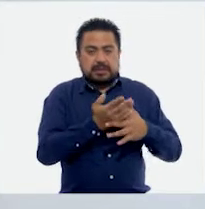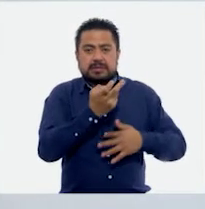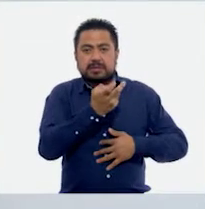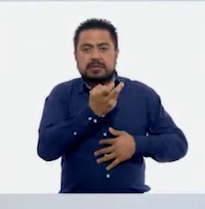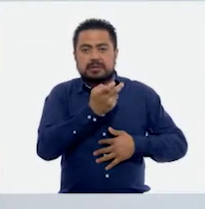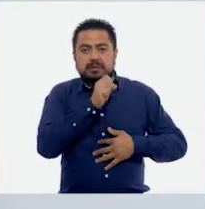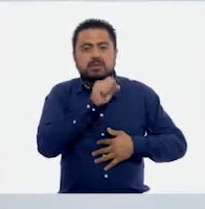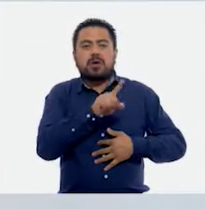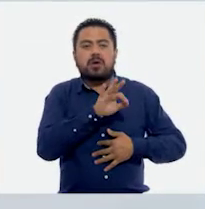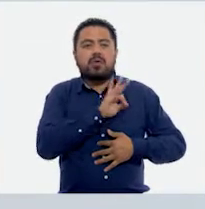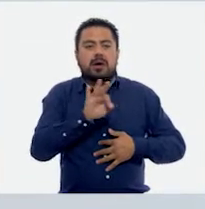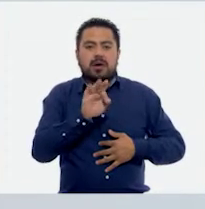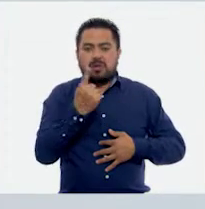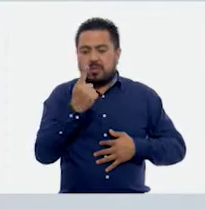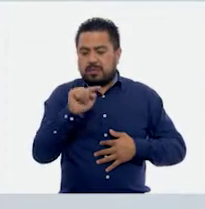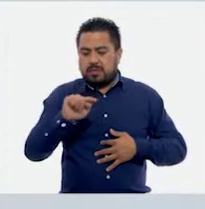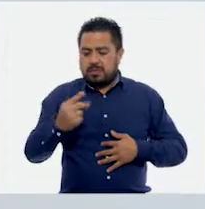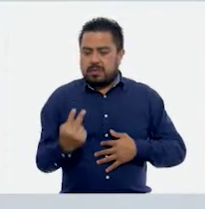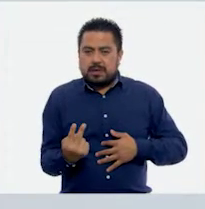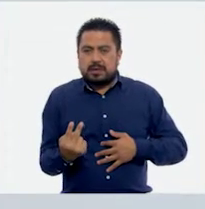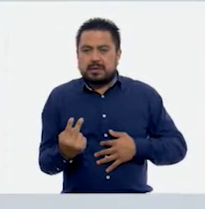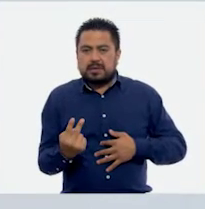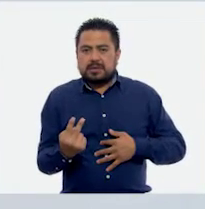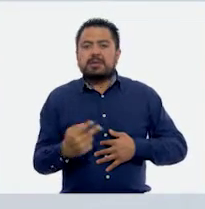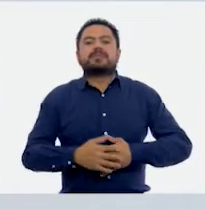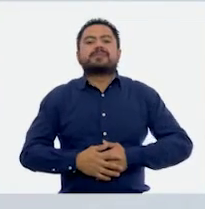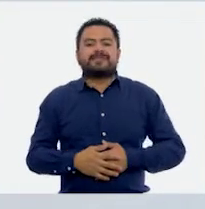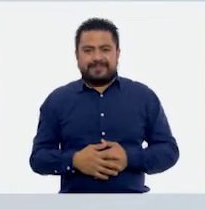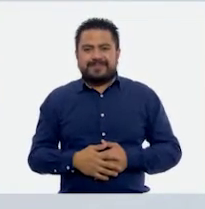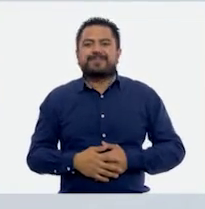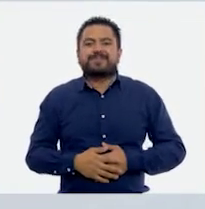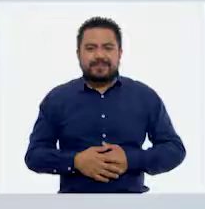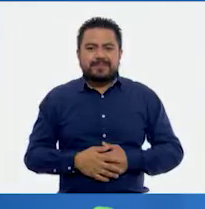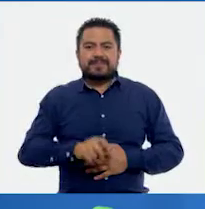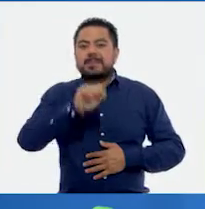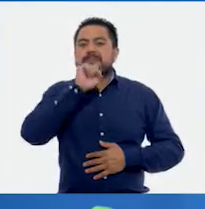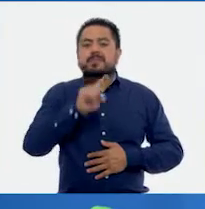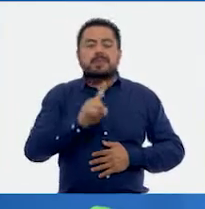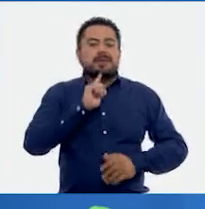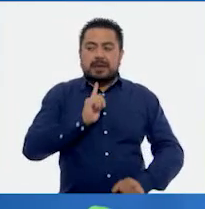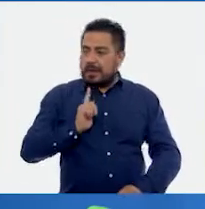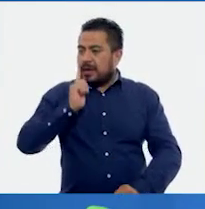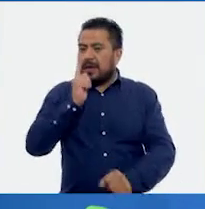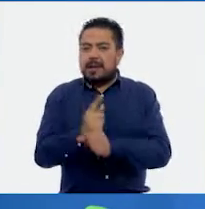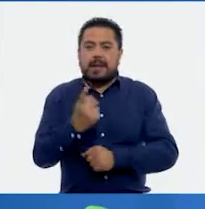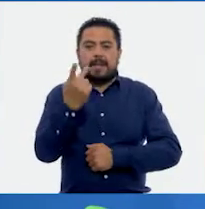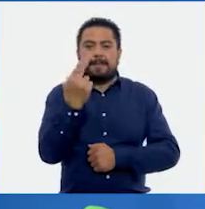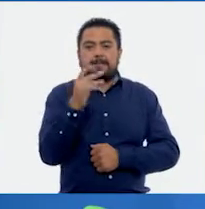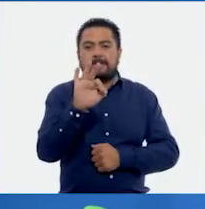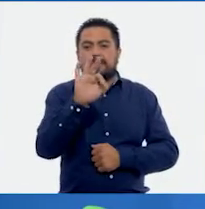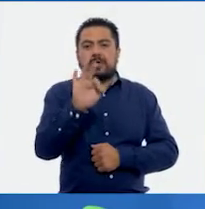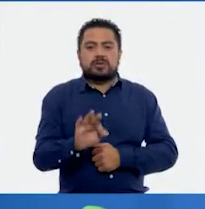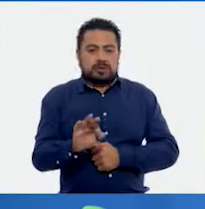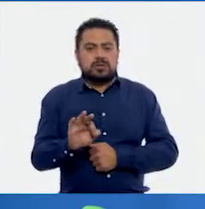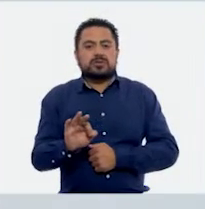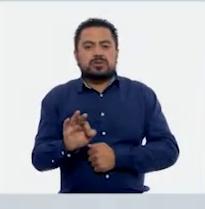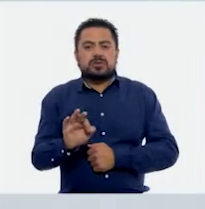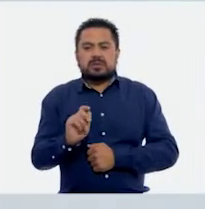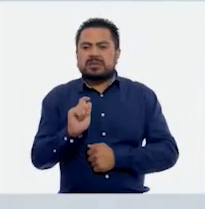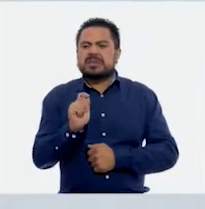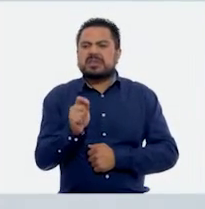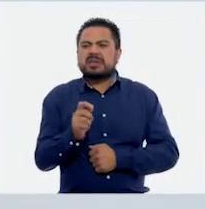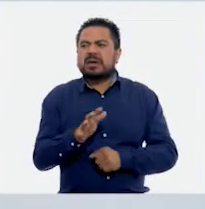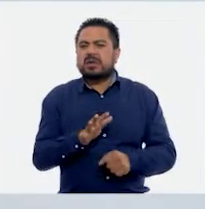esto equivale a un medio. Ajá. También habíamos visto el del 25%, que